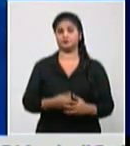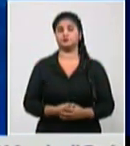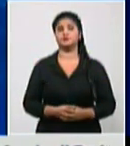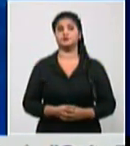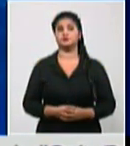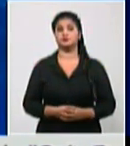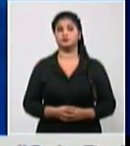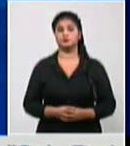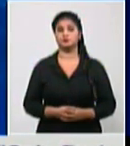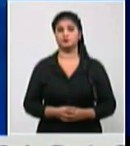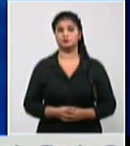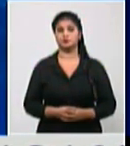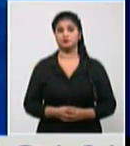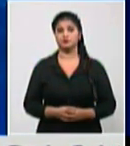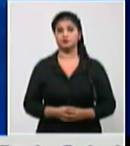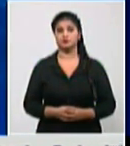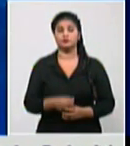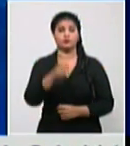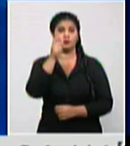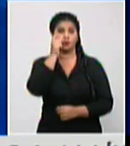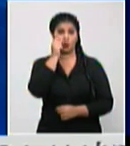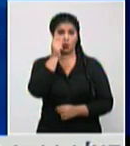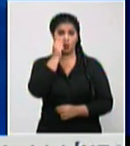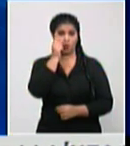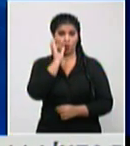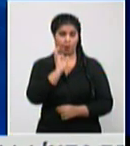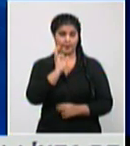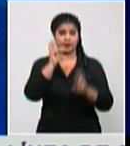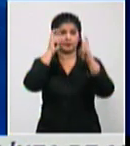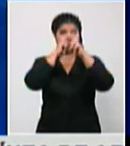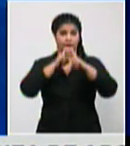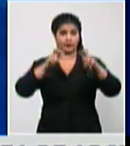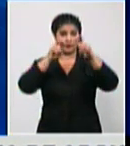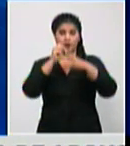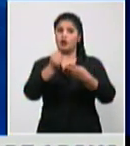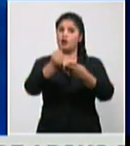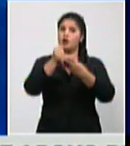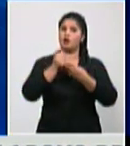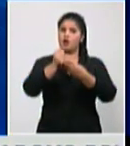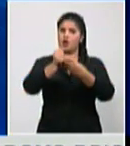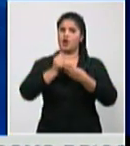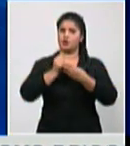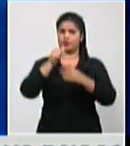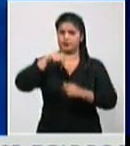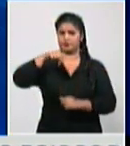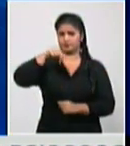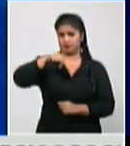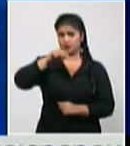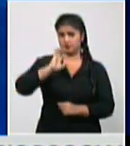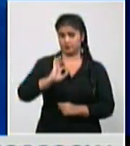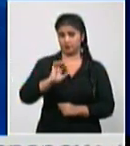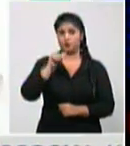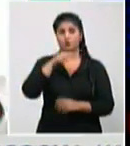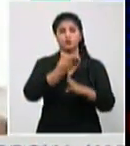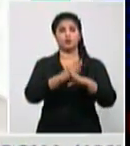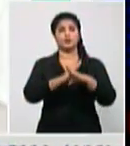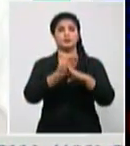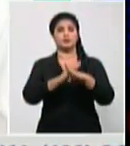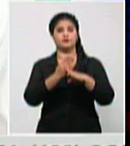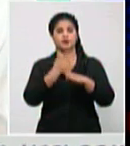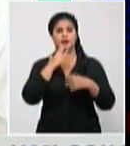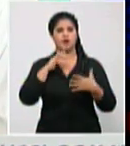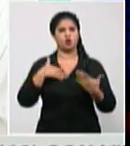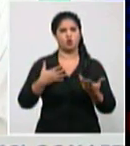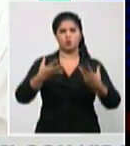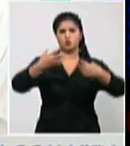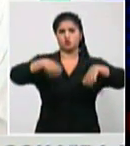acompañando desde el principio de la pandemia y son pronósticos que permiten decir por dónde va el tiro como